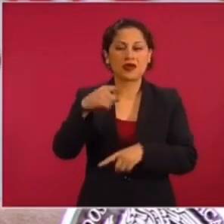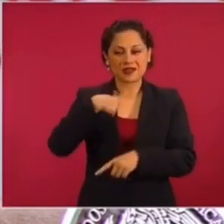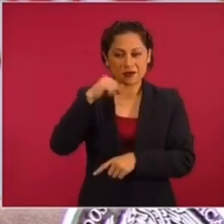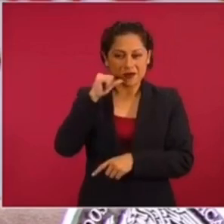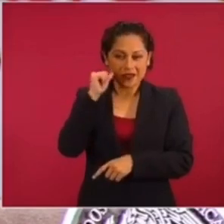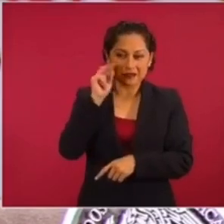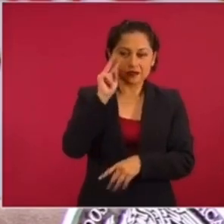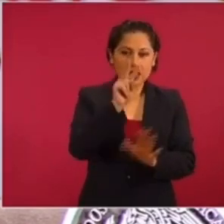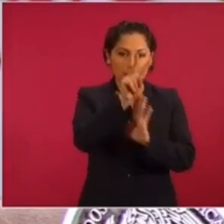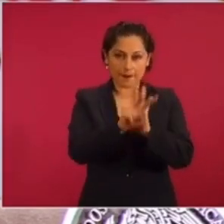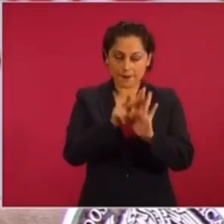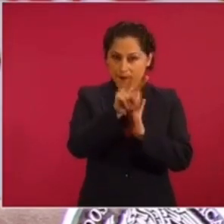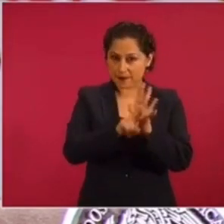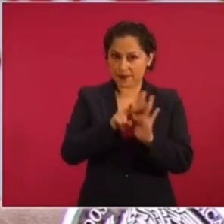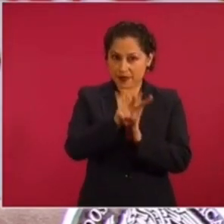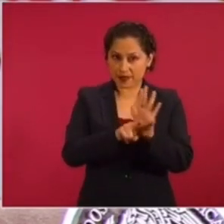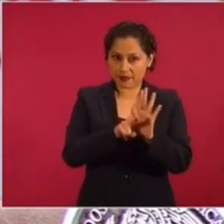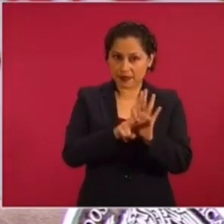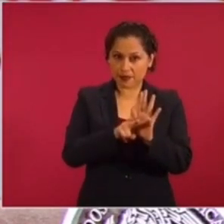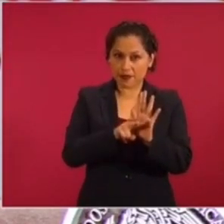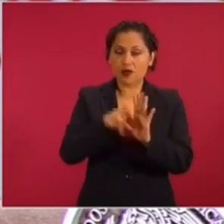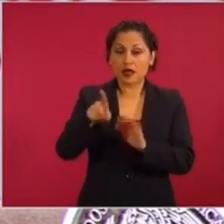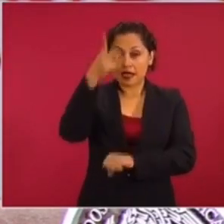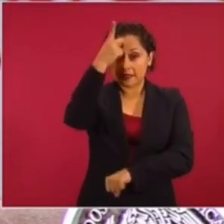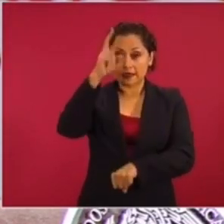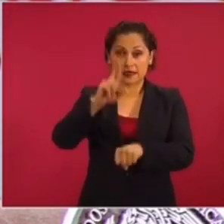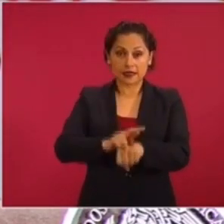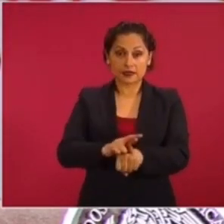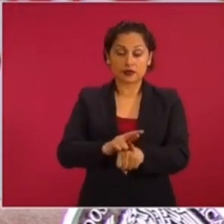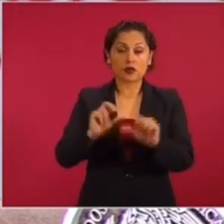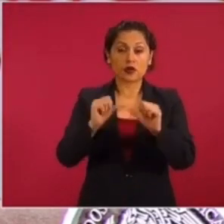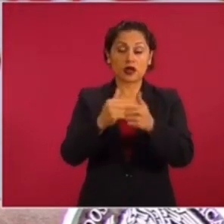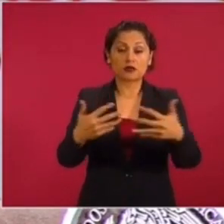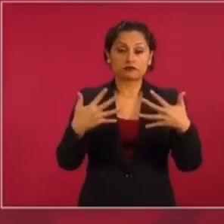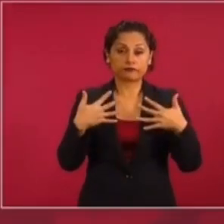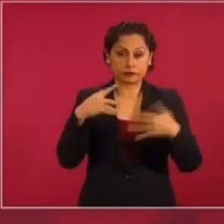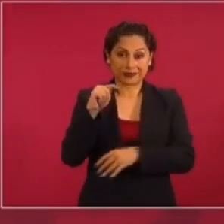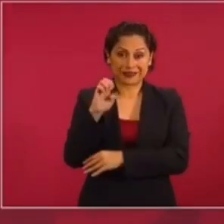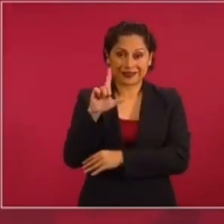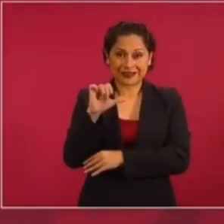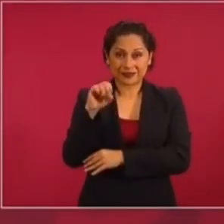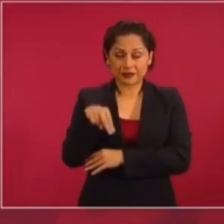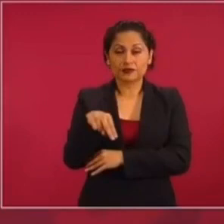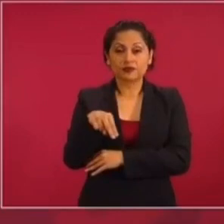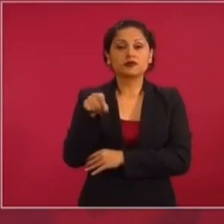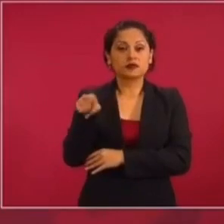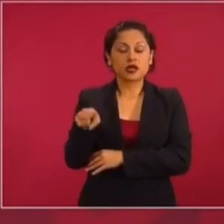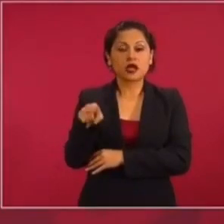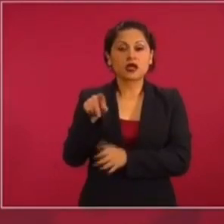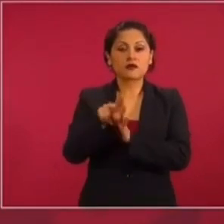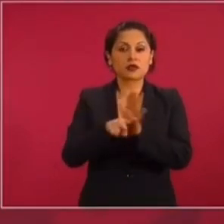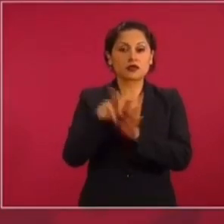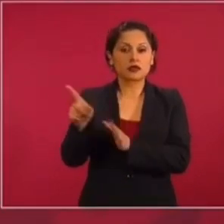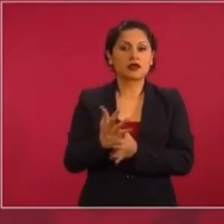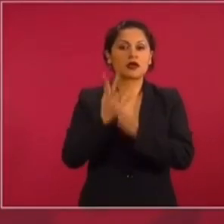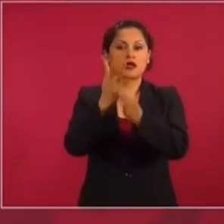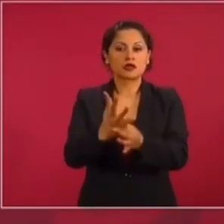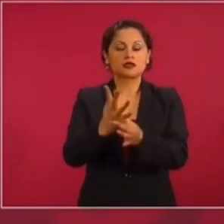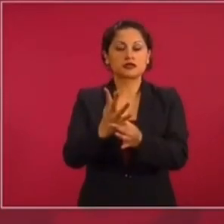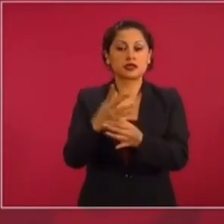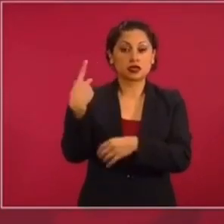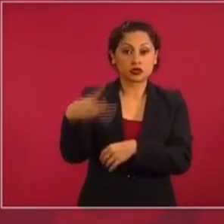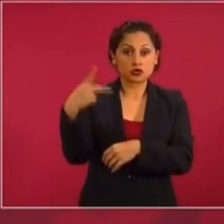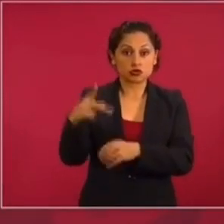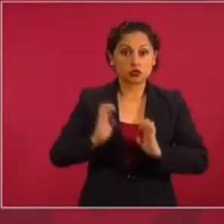del director del Teletón ofreciendo todas las instalaciones del Teletón